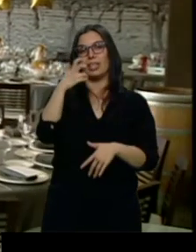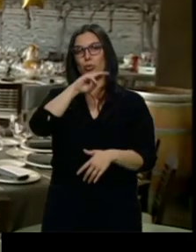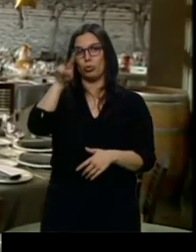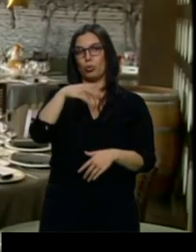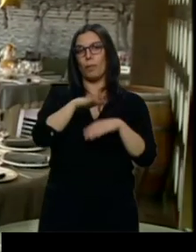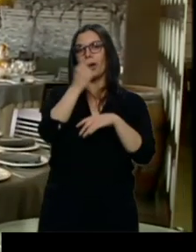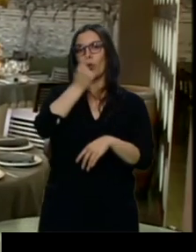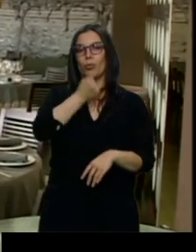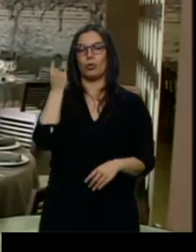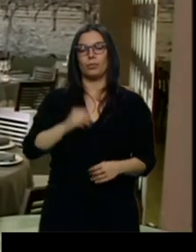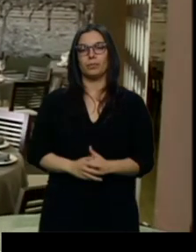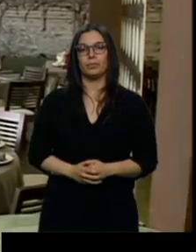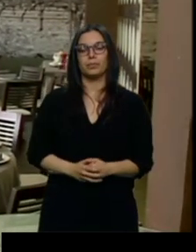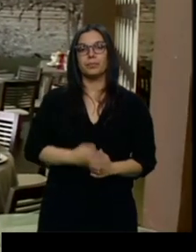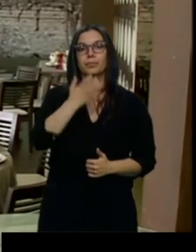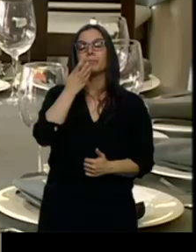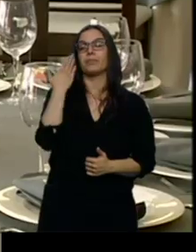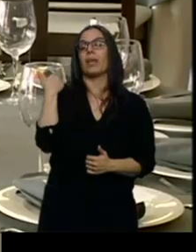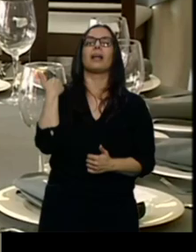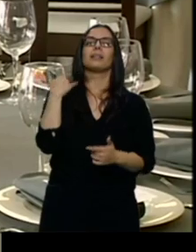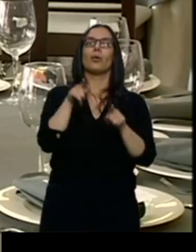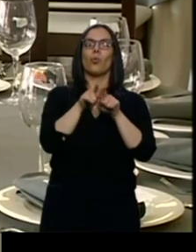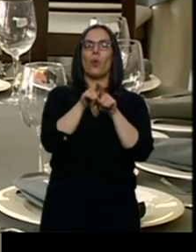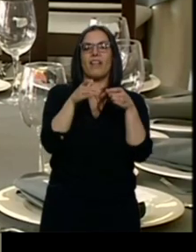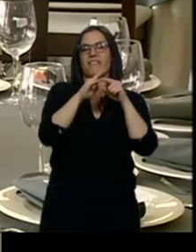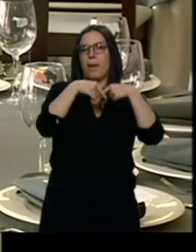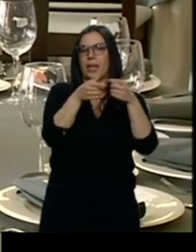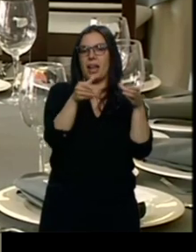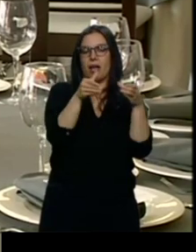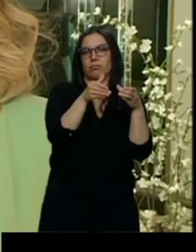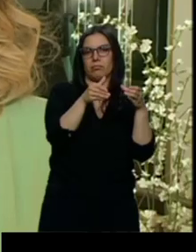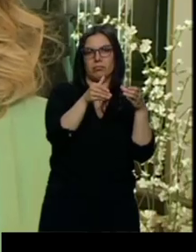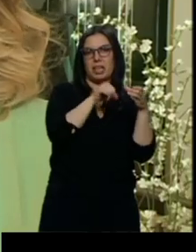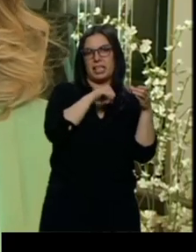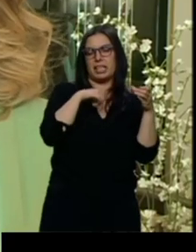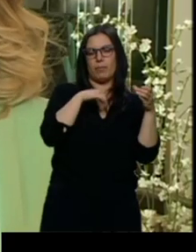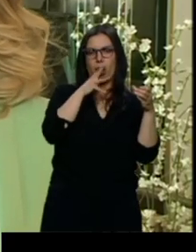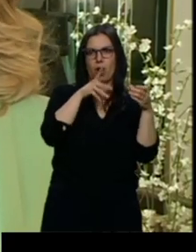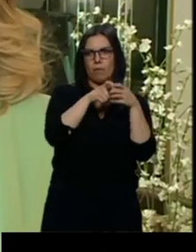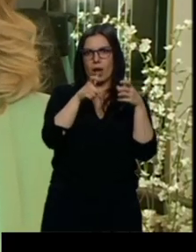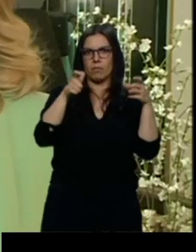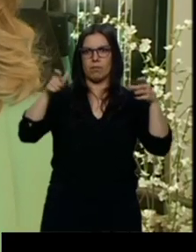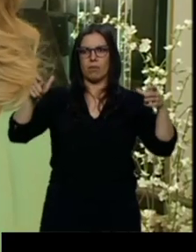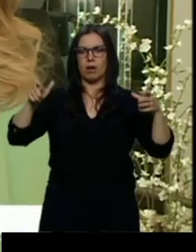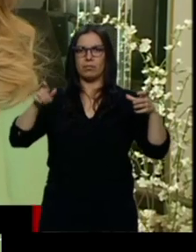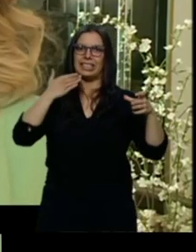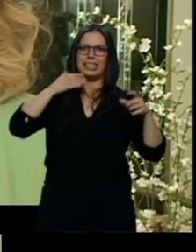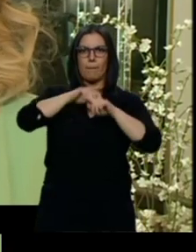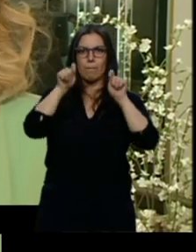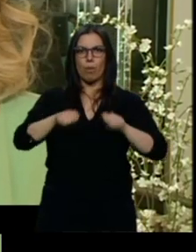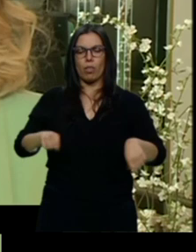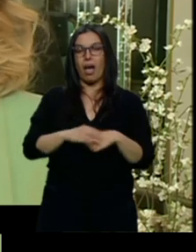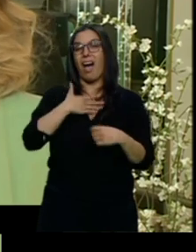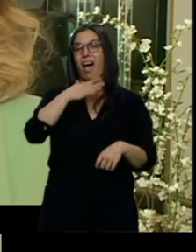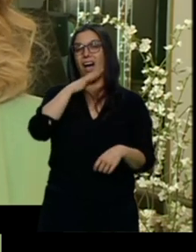De ser un evento íntimo y familiar a convertirse en minibodas. Ahora mismo serán 60, 70,